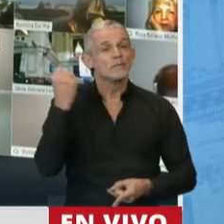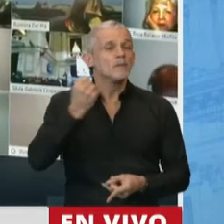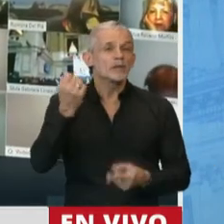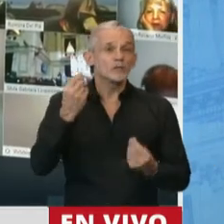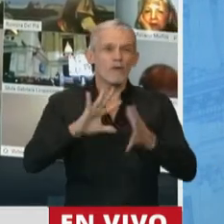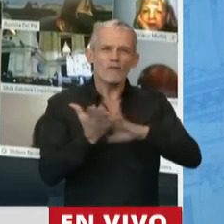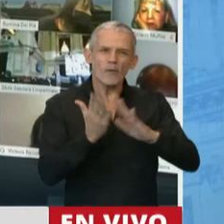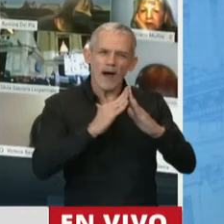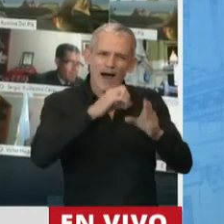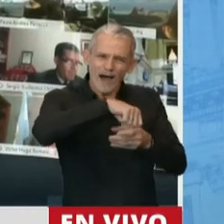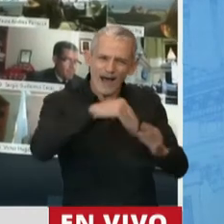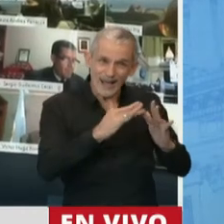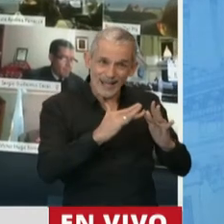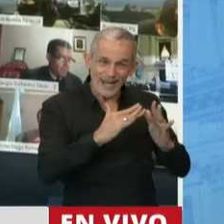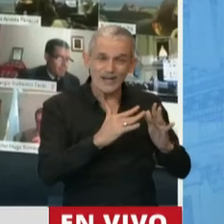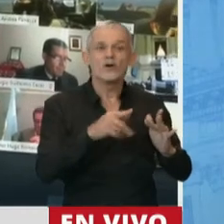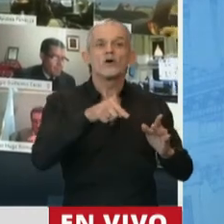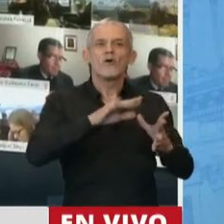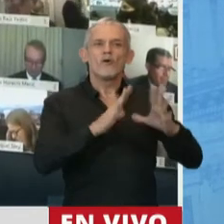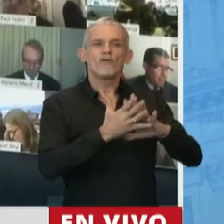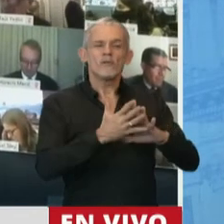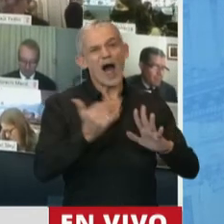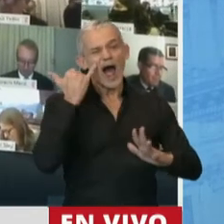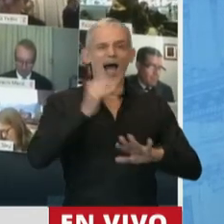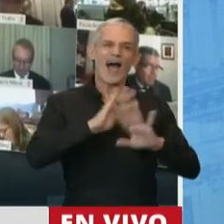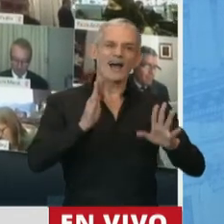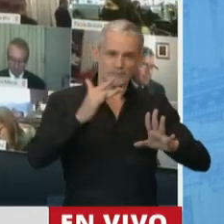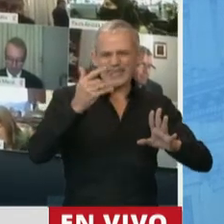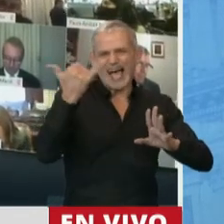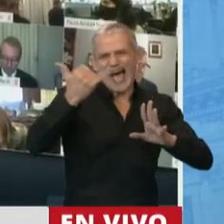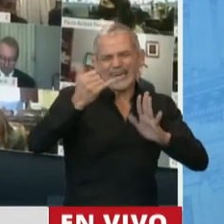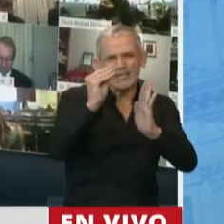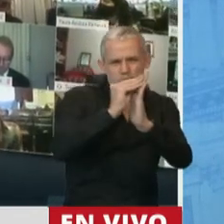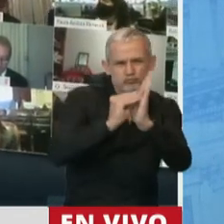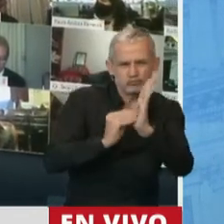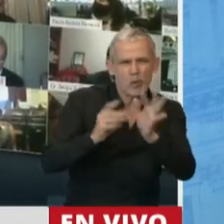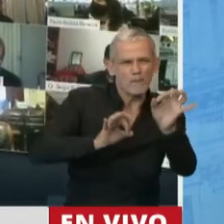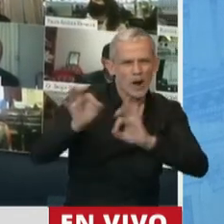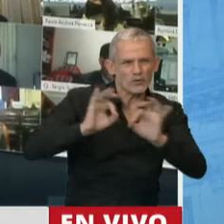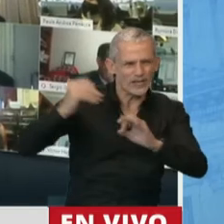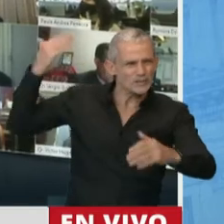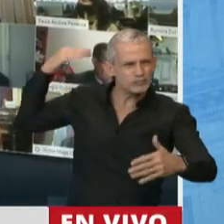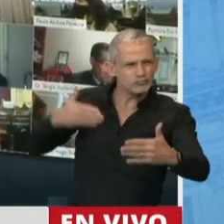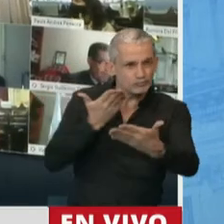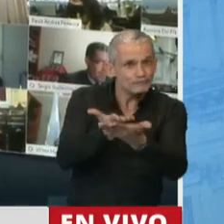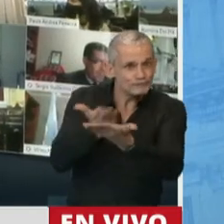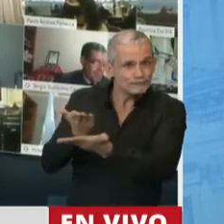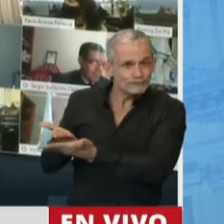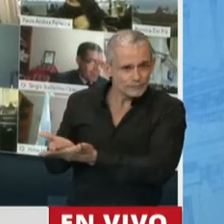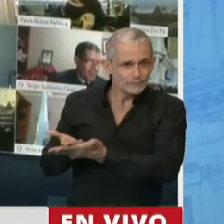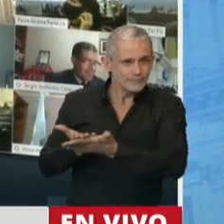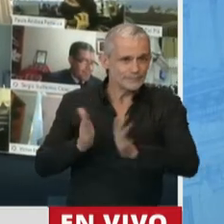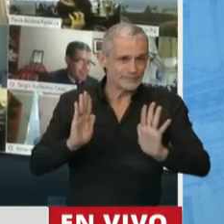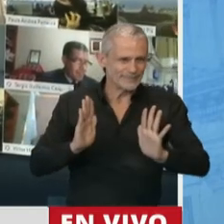modalidad, es verdad, no es una modalidad. Hay registros de proyectos que habían ingresado ya y que, muy